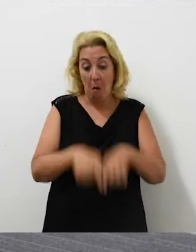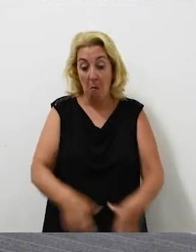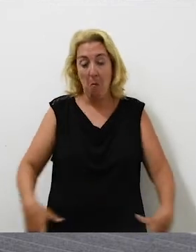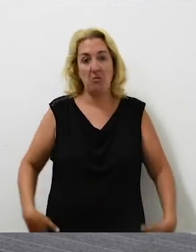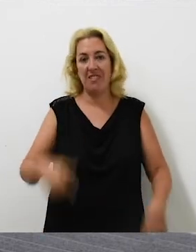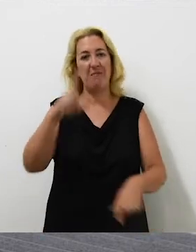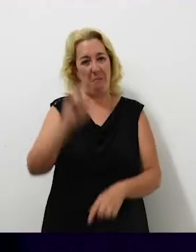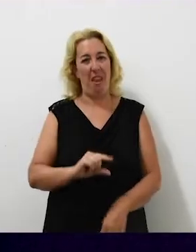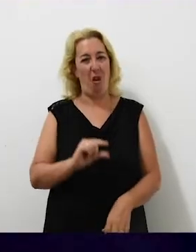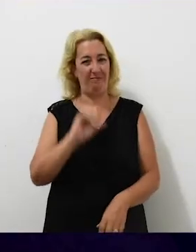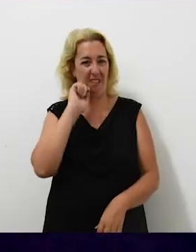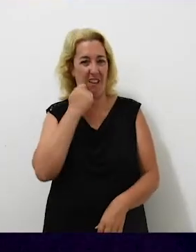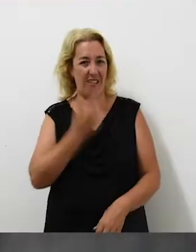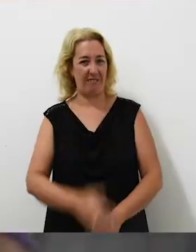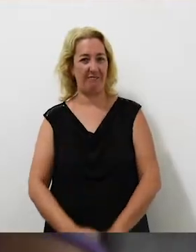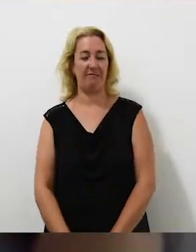traje de baño.